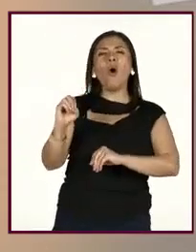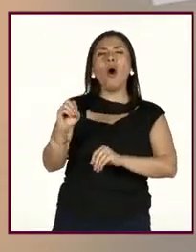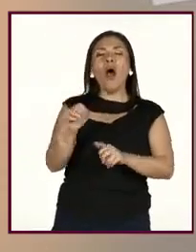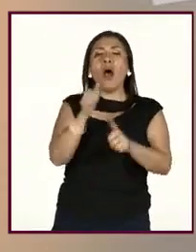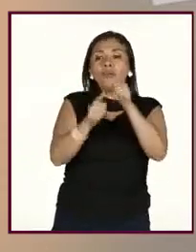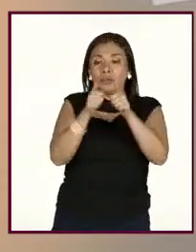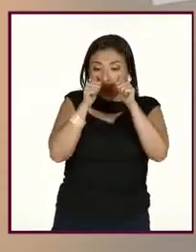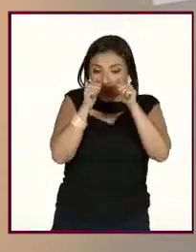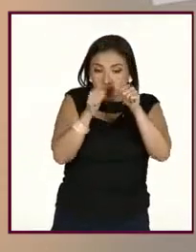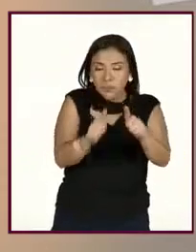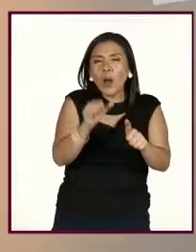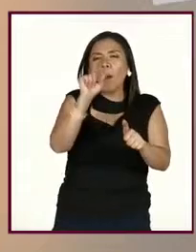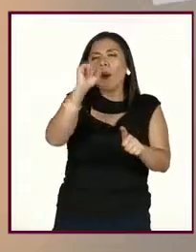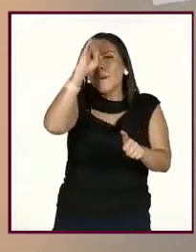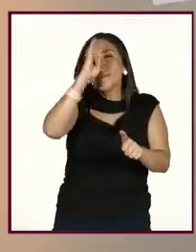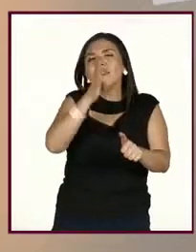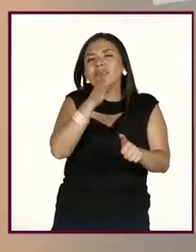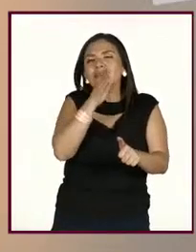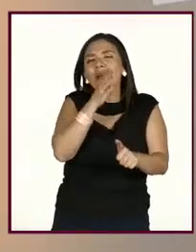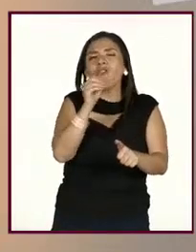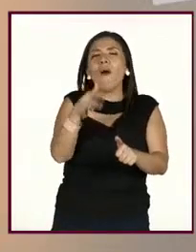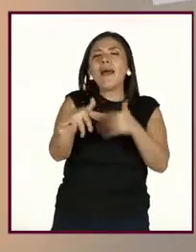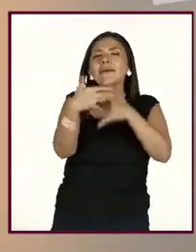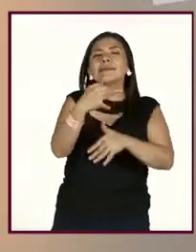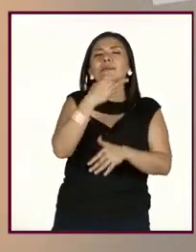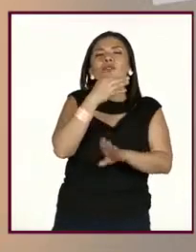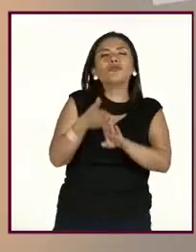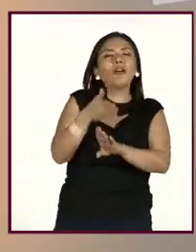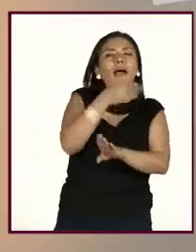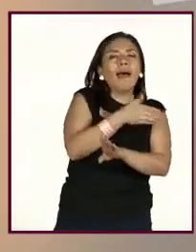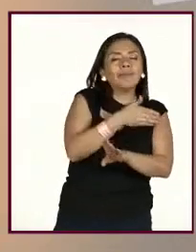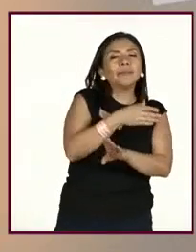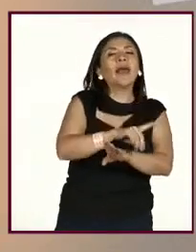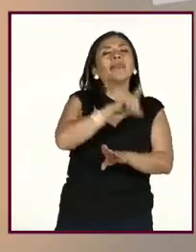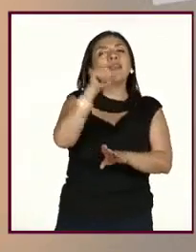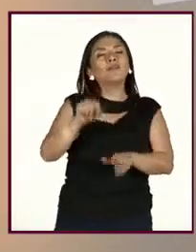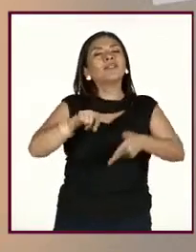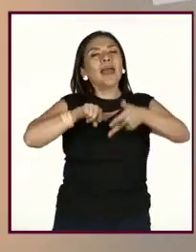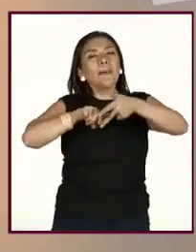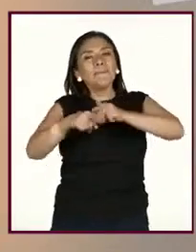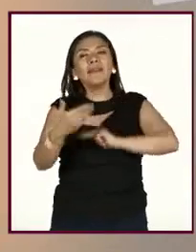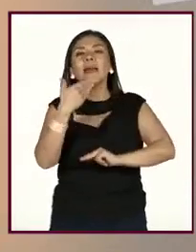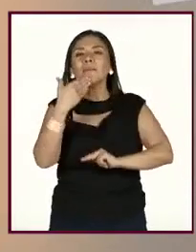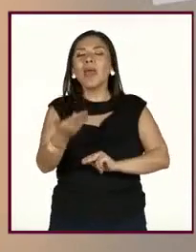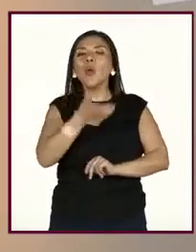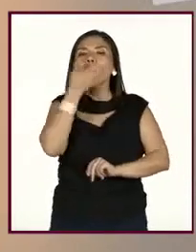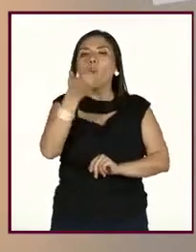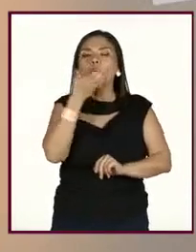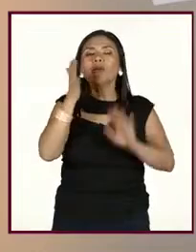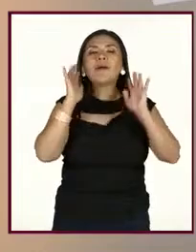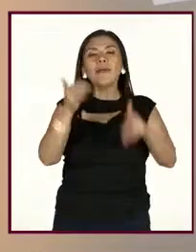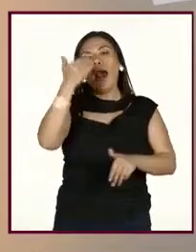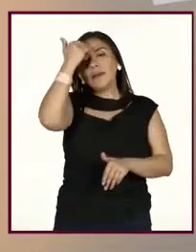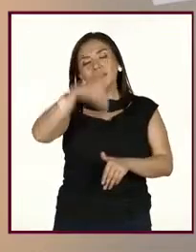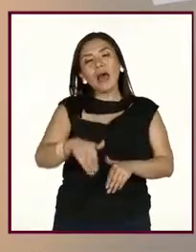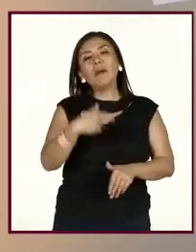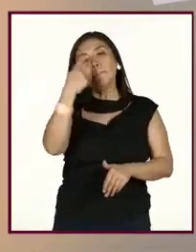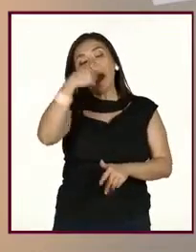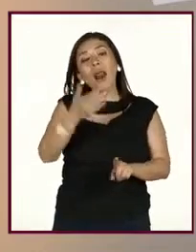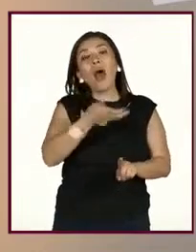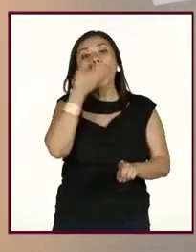dispositivos media hora, 15 minutos, como dice la maestra, y comenzar una rutina consciente de